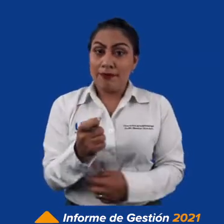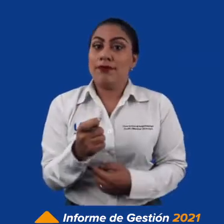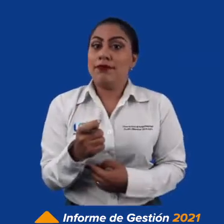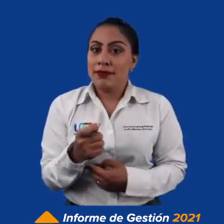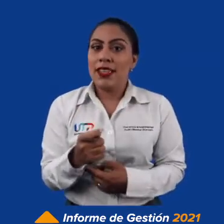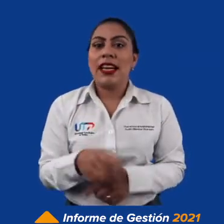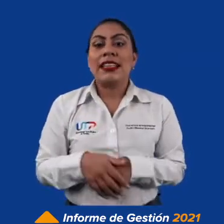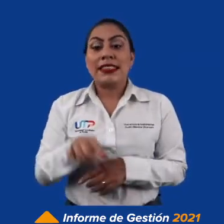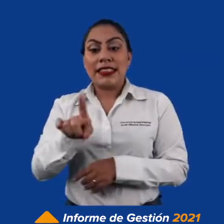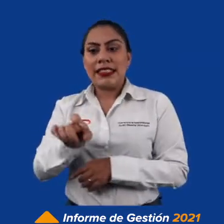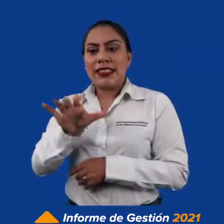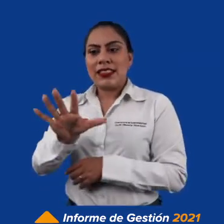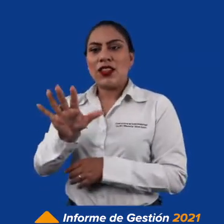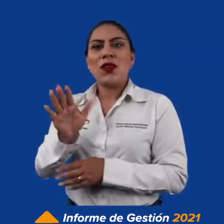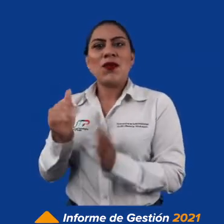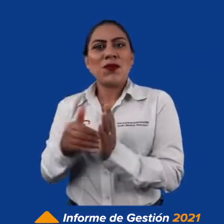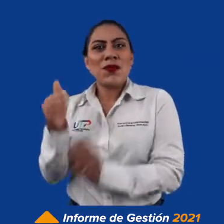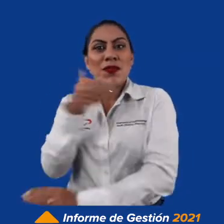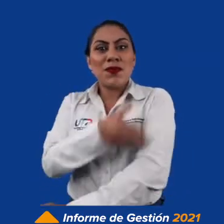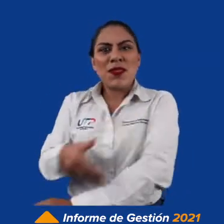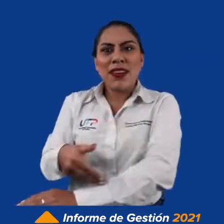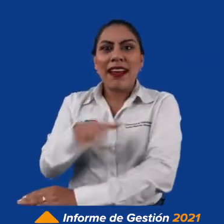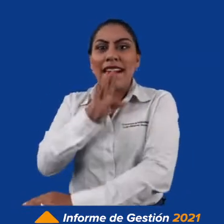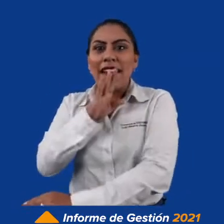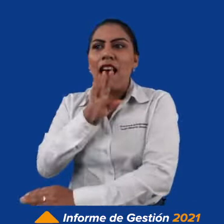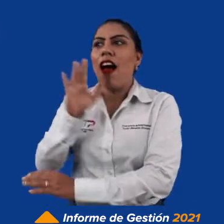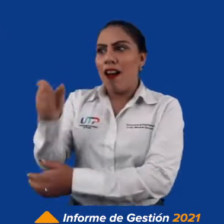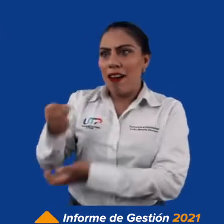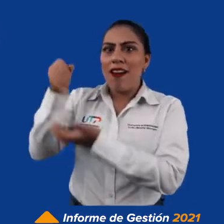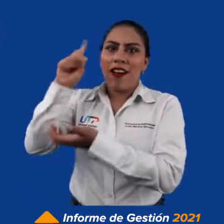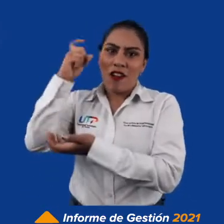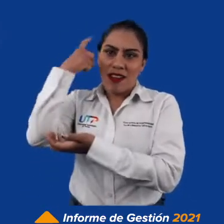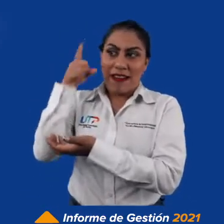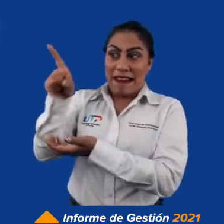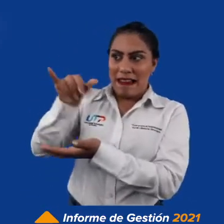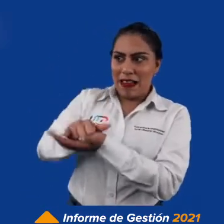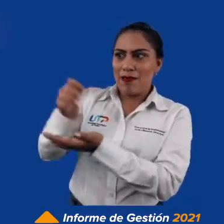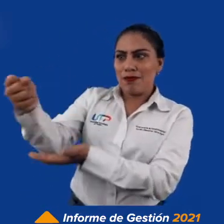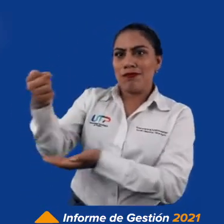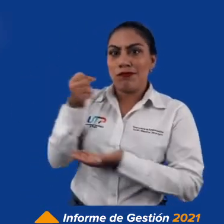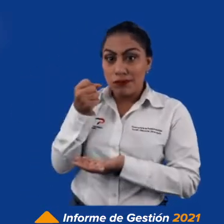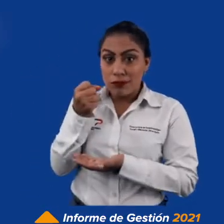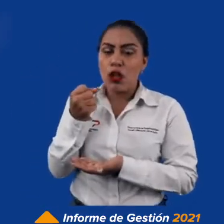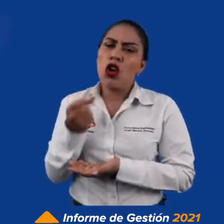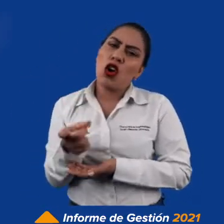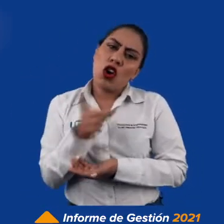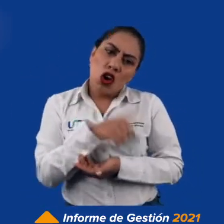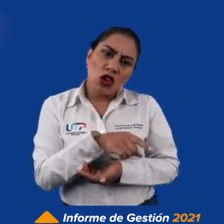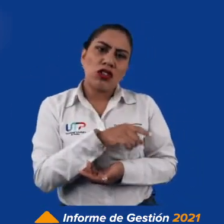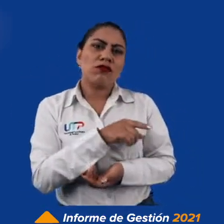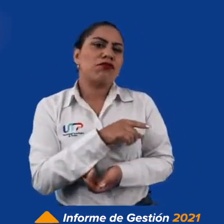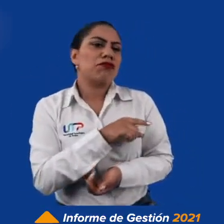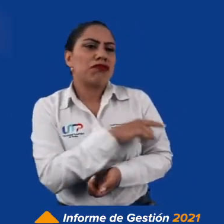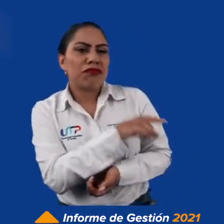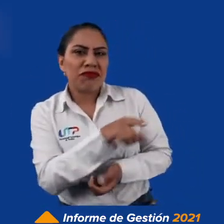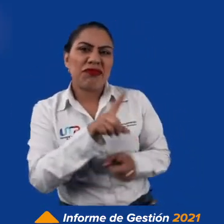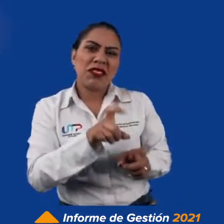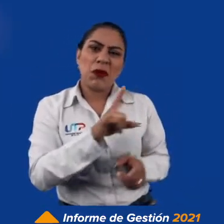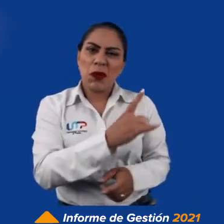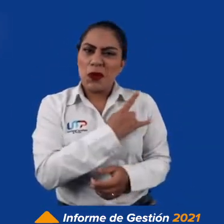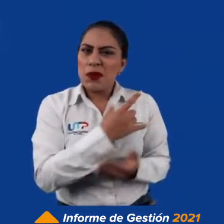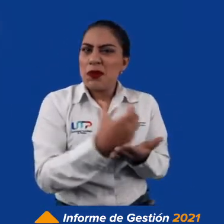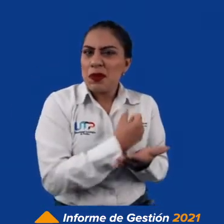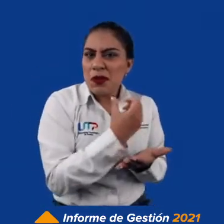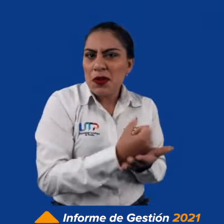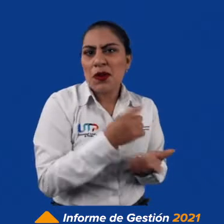de los cuales 65.000 millones de pesos los aporta el Sistema General de Regalías. El resto corresponde a